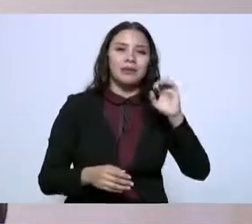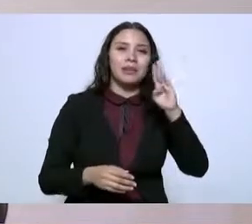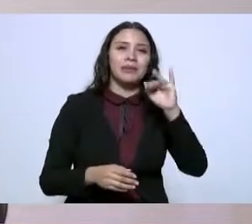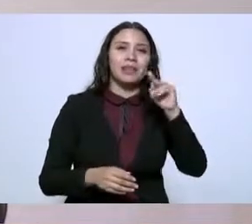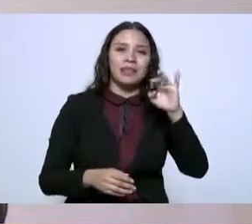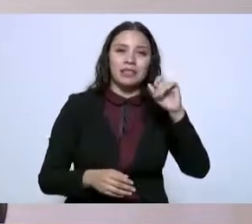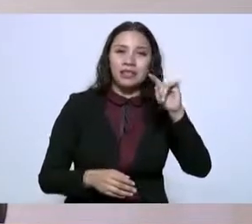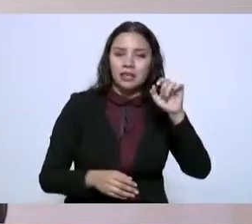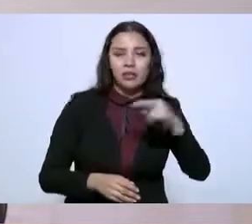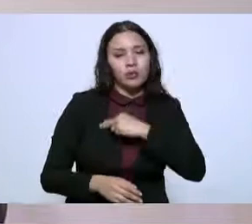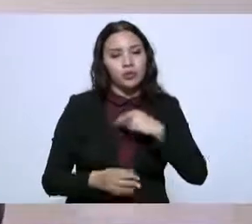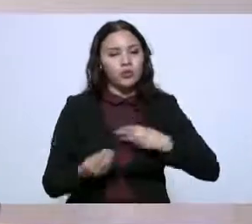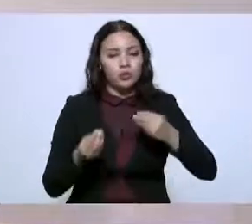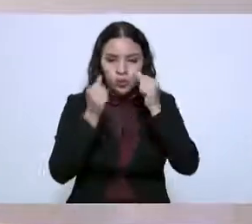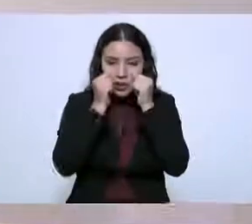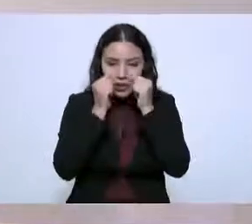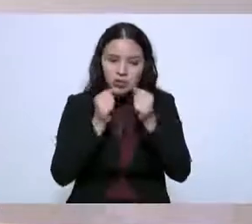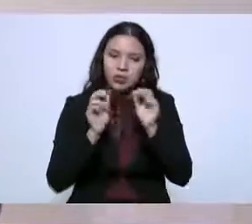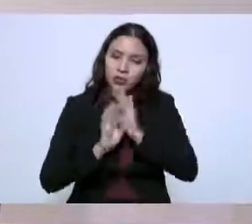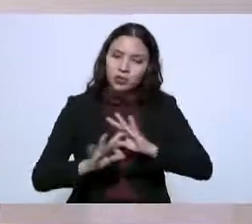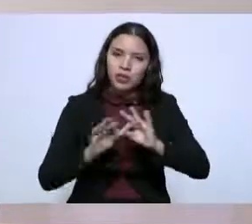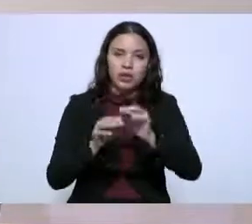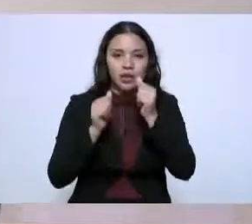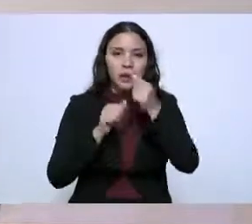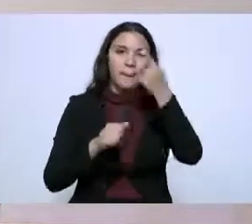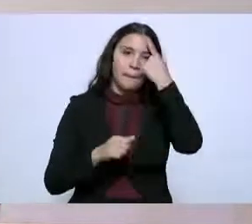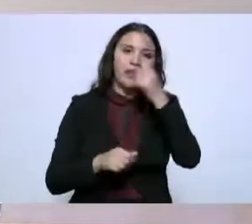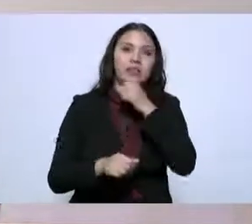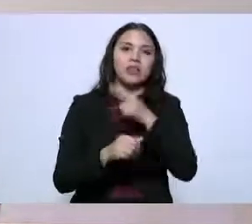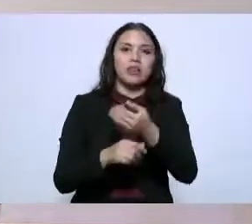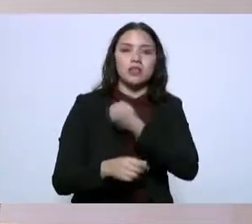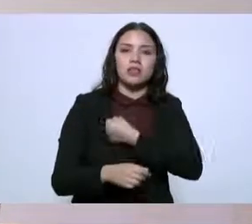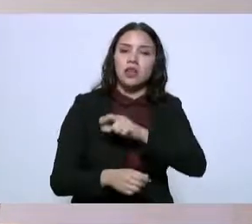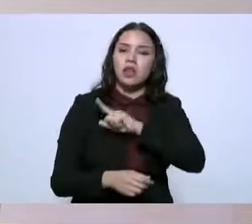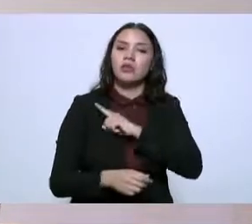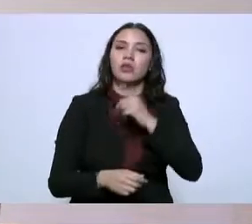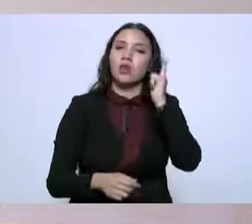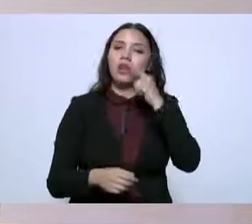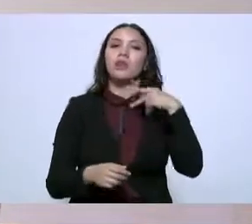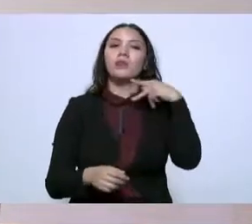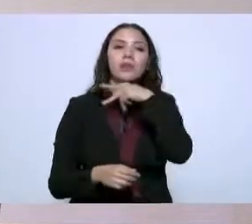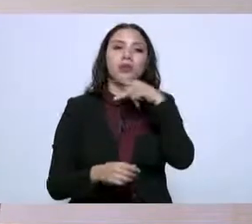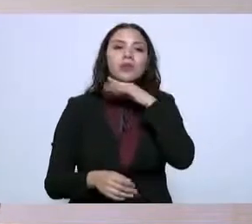significarnos en el área de la salud y estoy seguro que esto va a tener un gran beneficio.